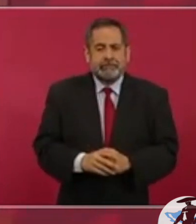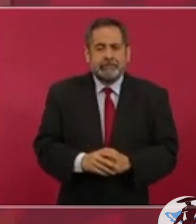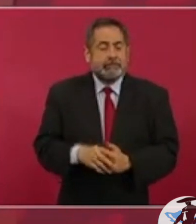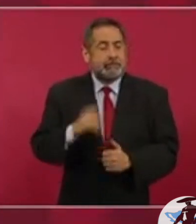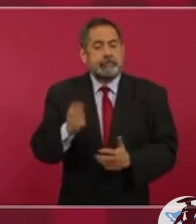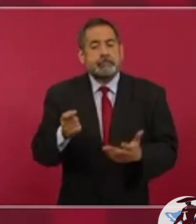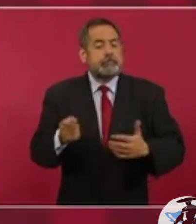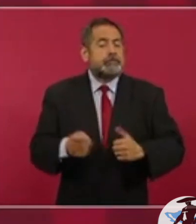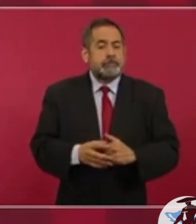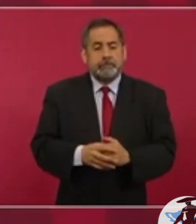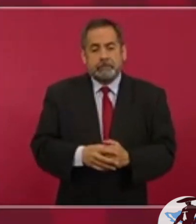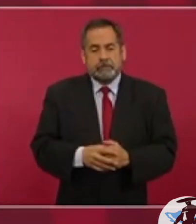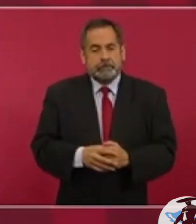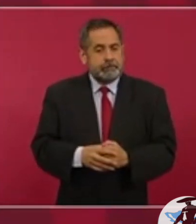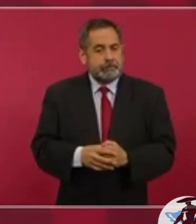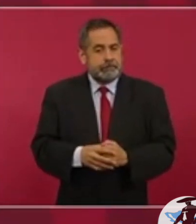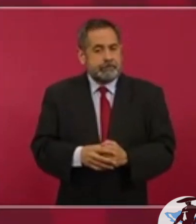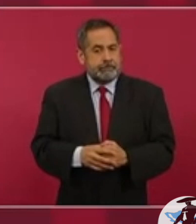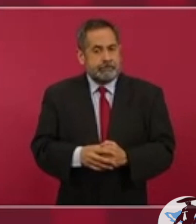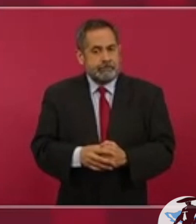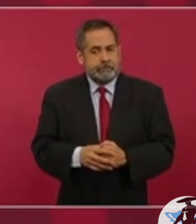Entonces, no